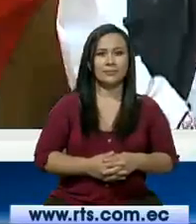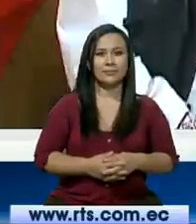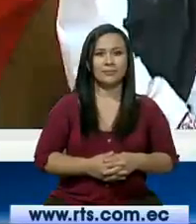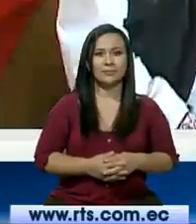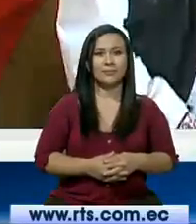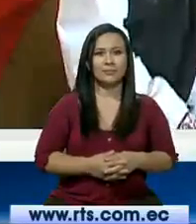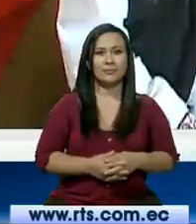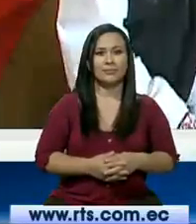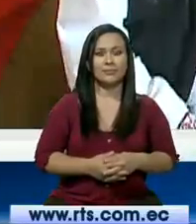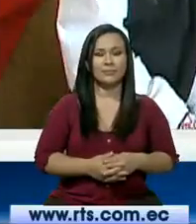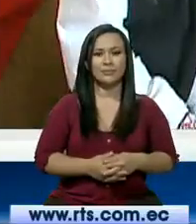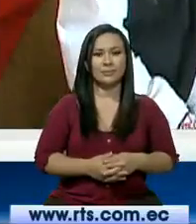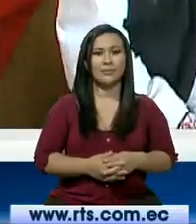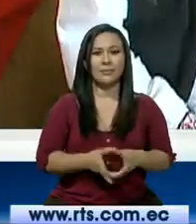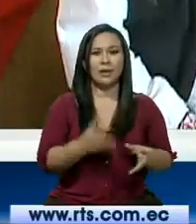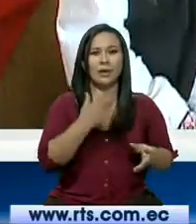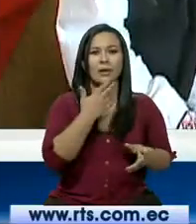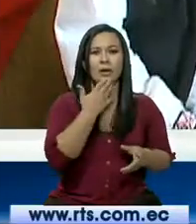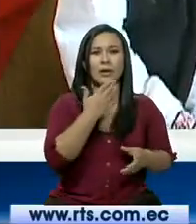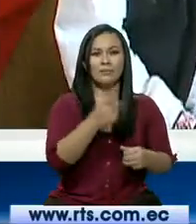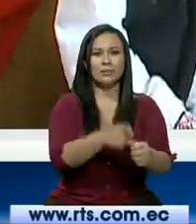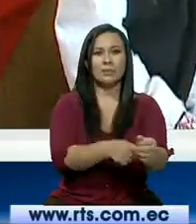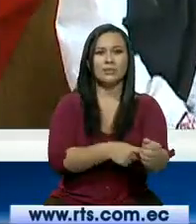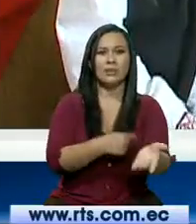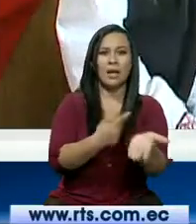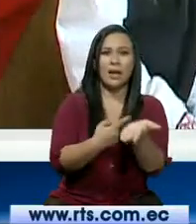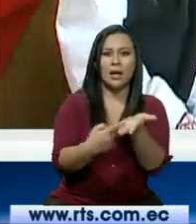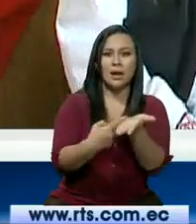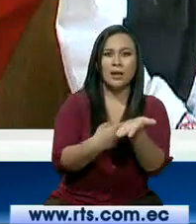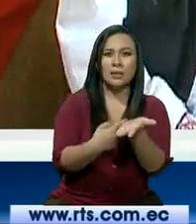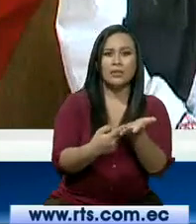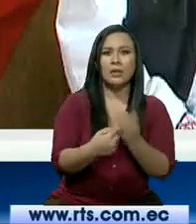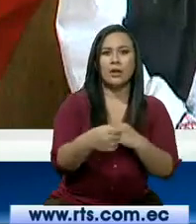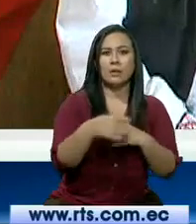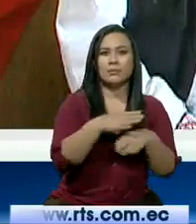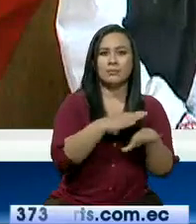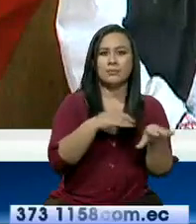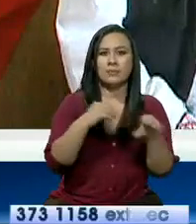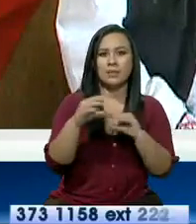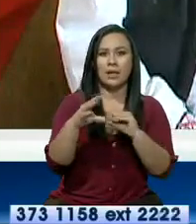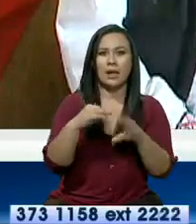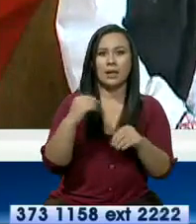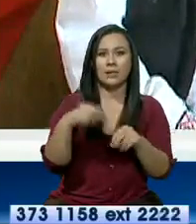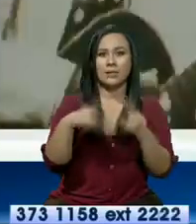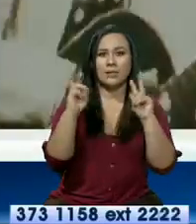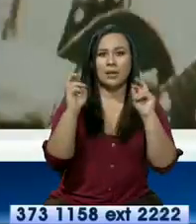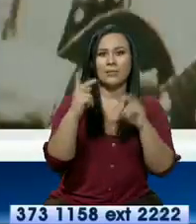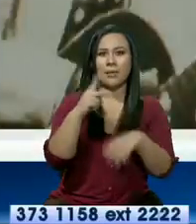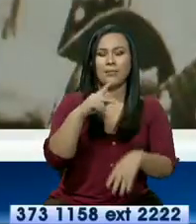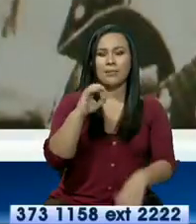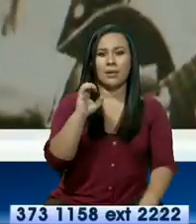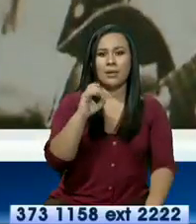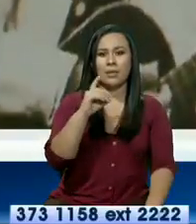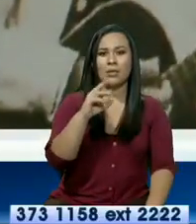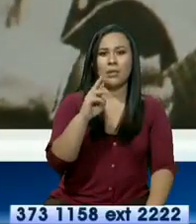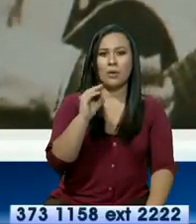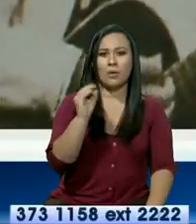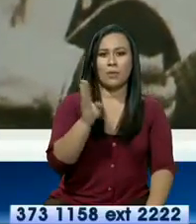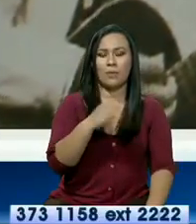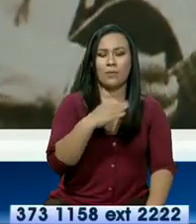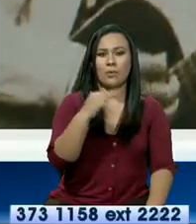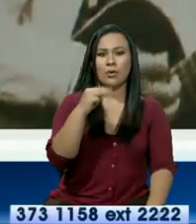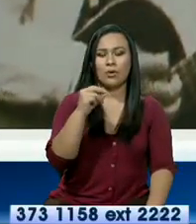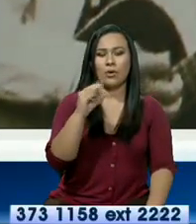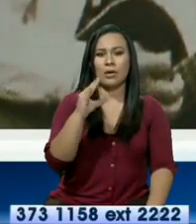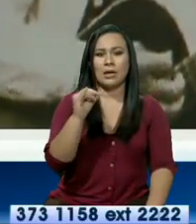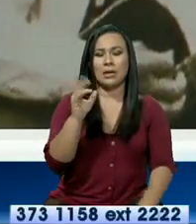¿Cuáles son los rituales y las ceremonias que identifican al cantor Pedro Moncayo con esta festividad? Son, por ejemplo, la toma